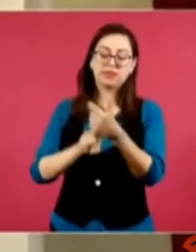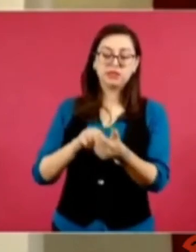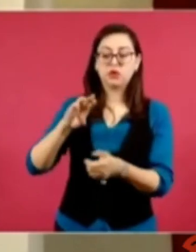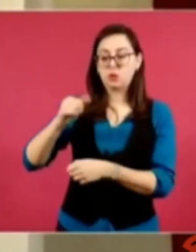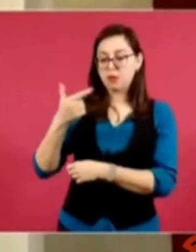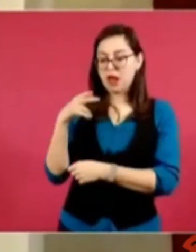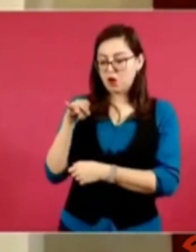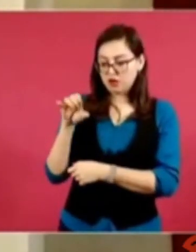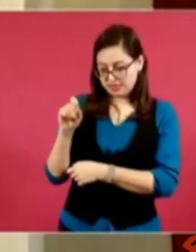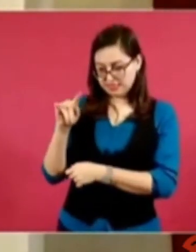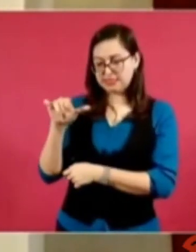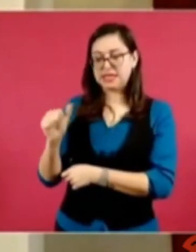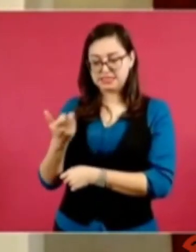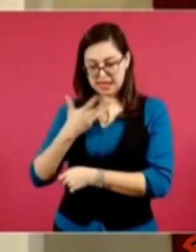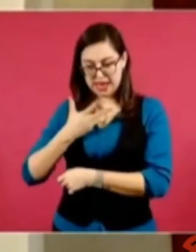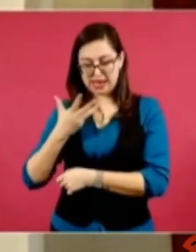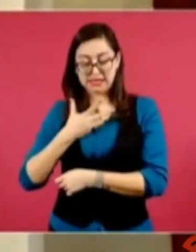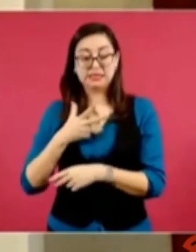Zapata